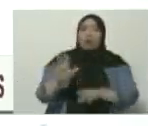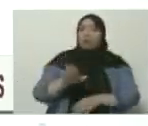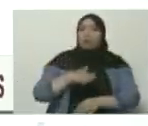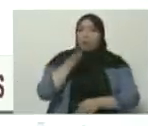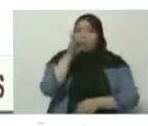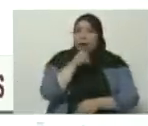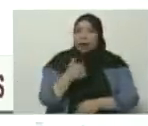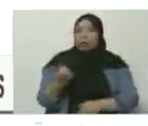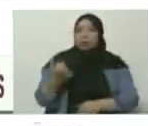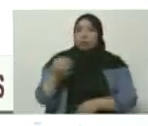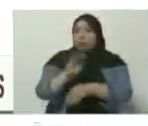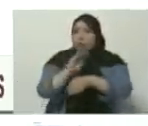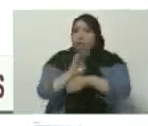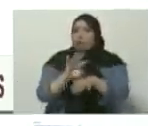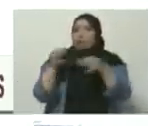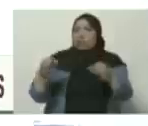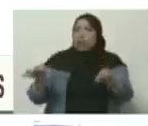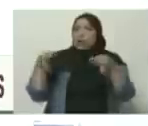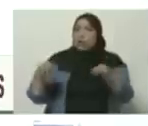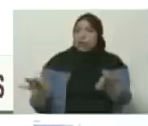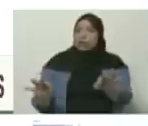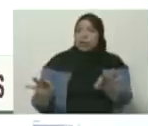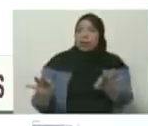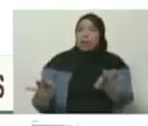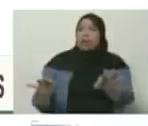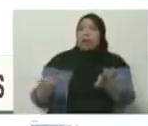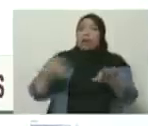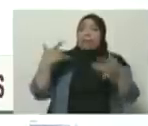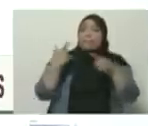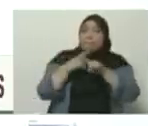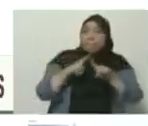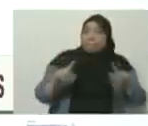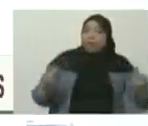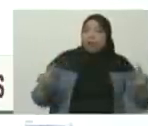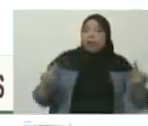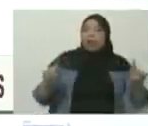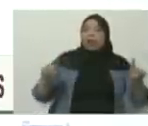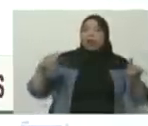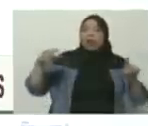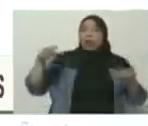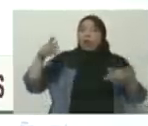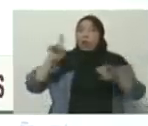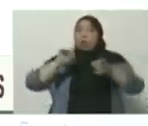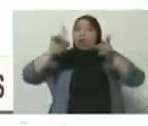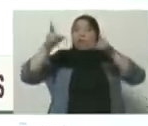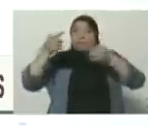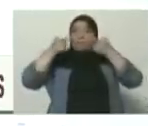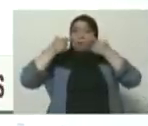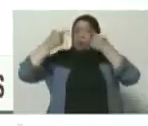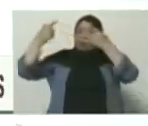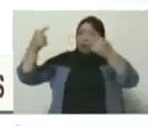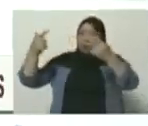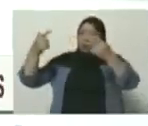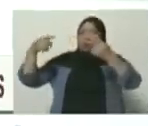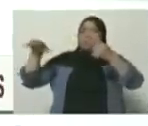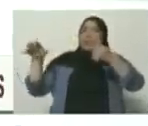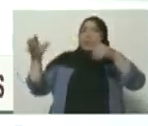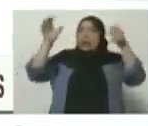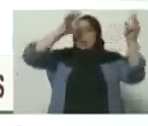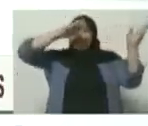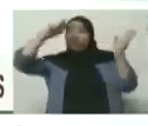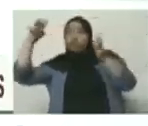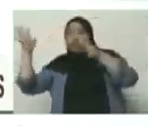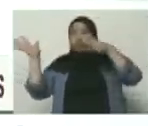es un ciclón tropical. No se le ha dado nombre de tormenta tropical todavía porque no ha girado sus vientos, sostenido de